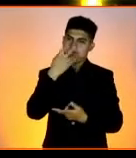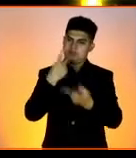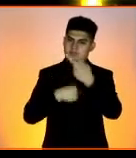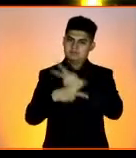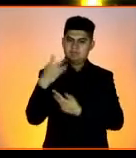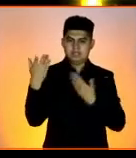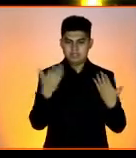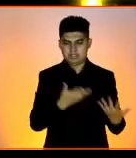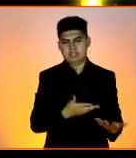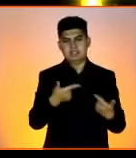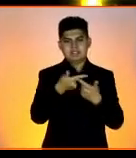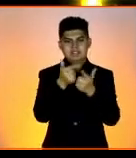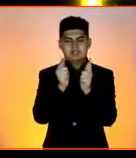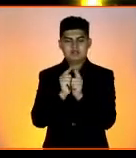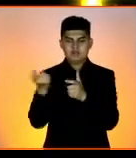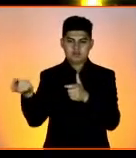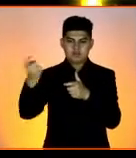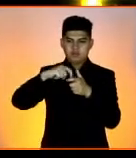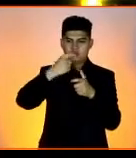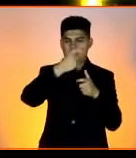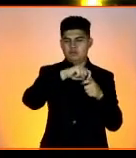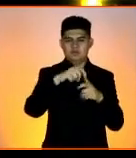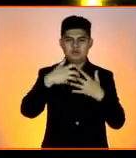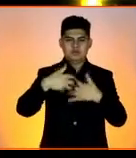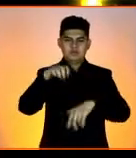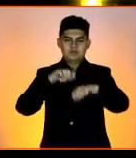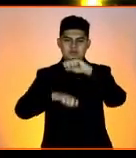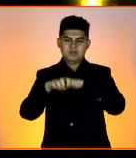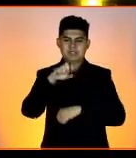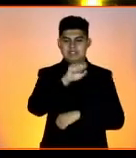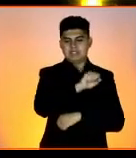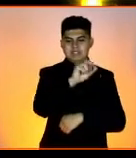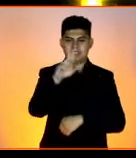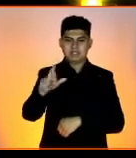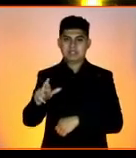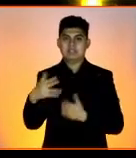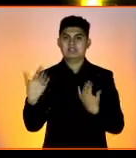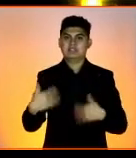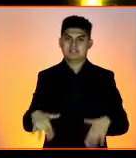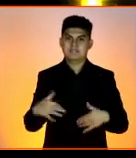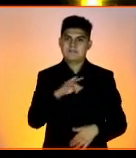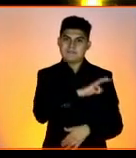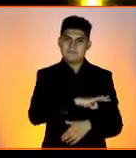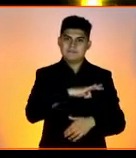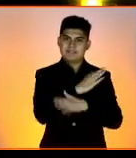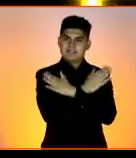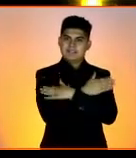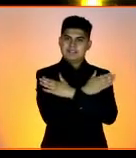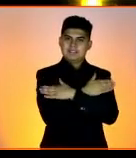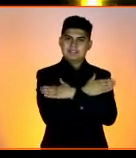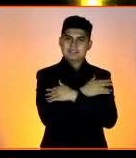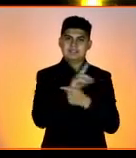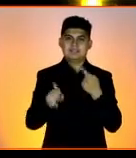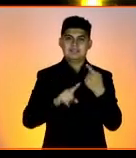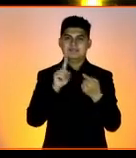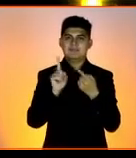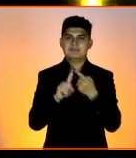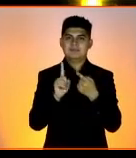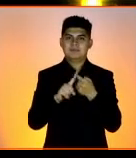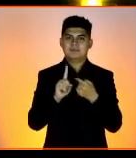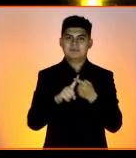de las empresas con el distintivo ESR. Enhorabuena y muchísimas felicidades. En primer lugar,